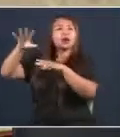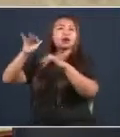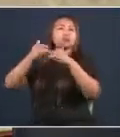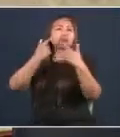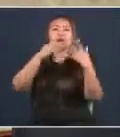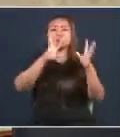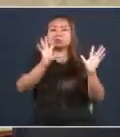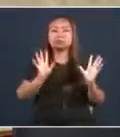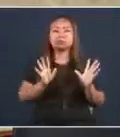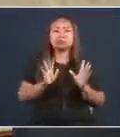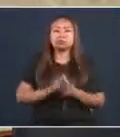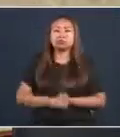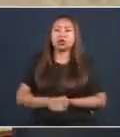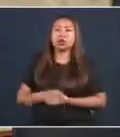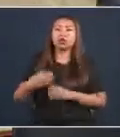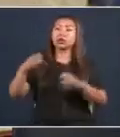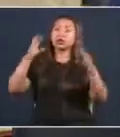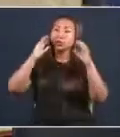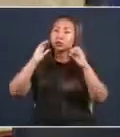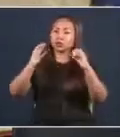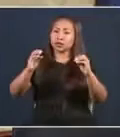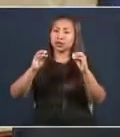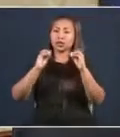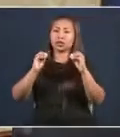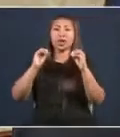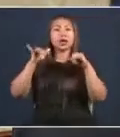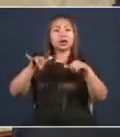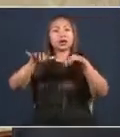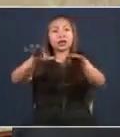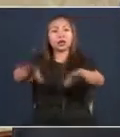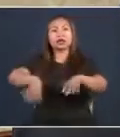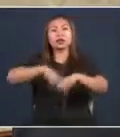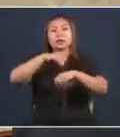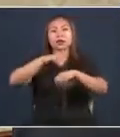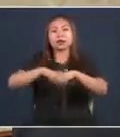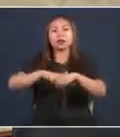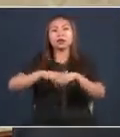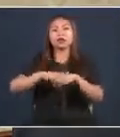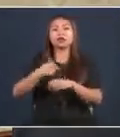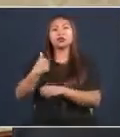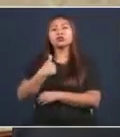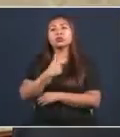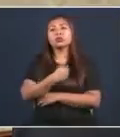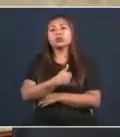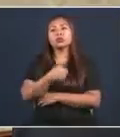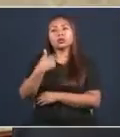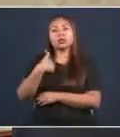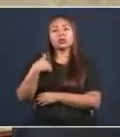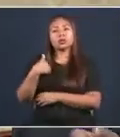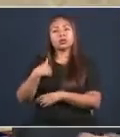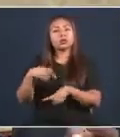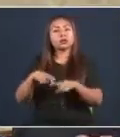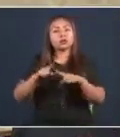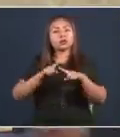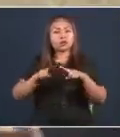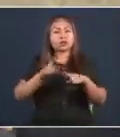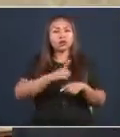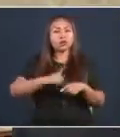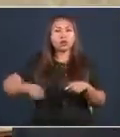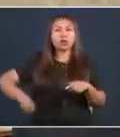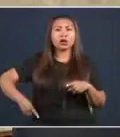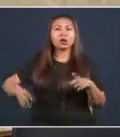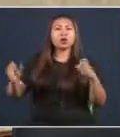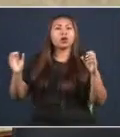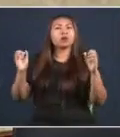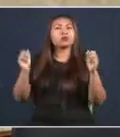Nos enseñaban que esto es la asamblea. Aquí hay funcionarios de la asamblea que se convierten en casi familiares